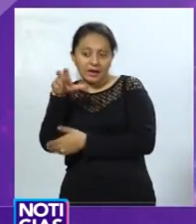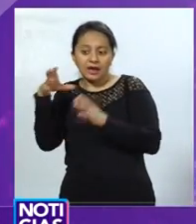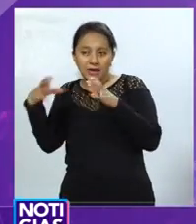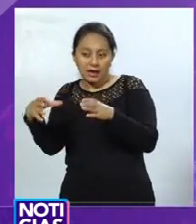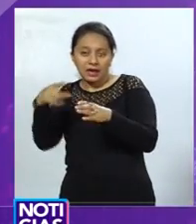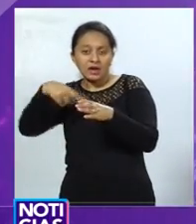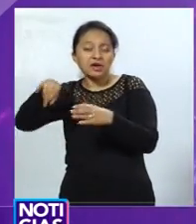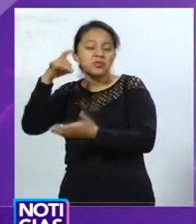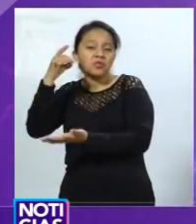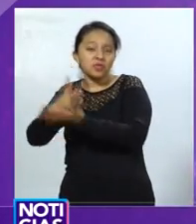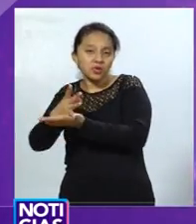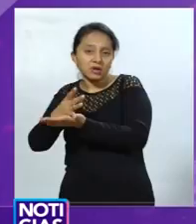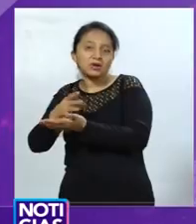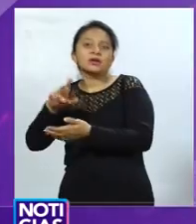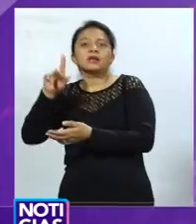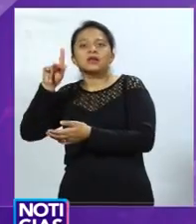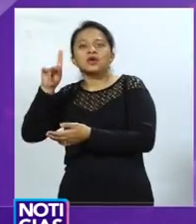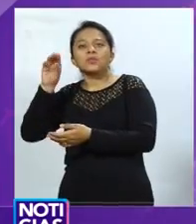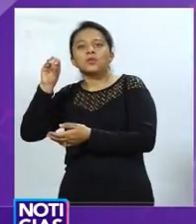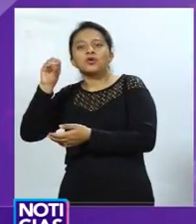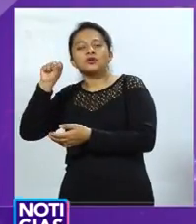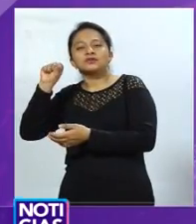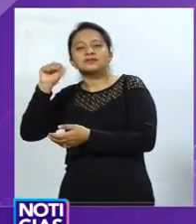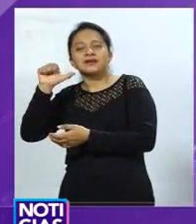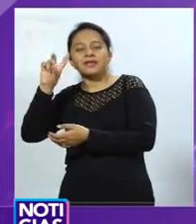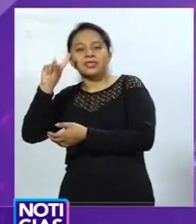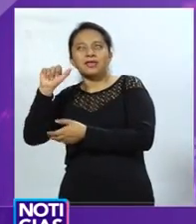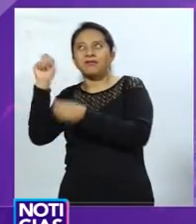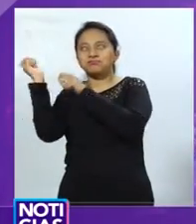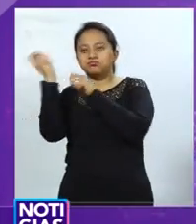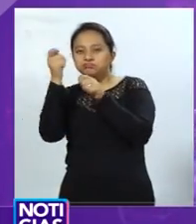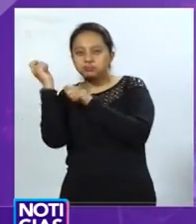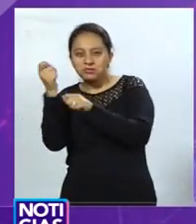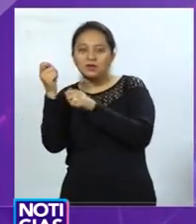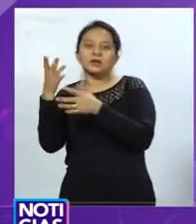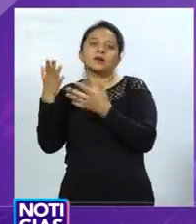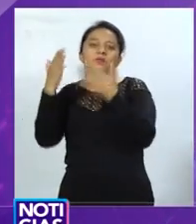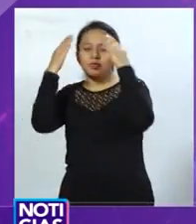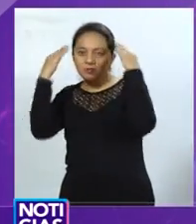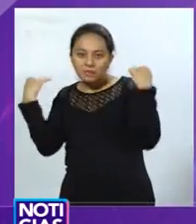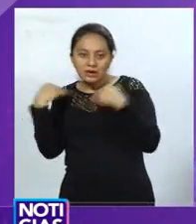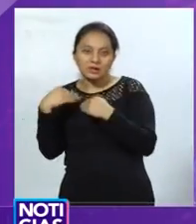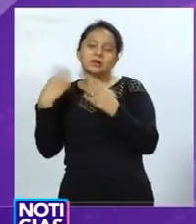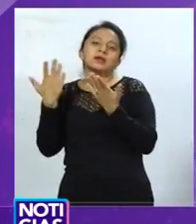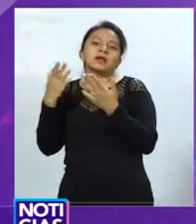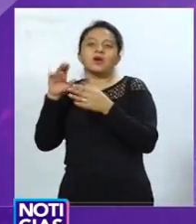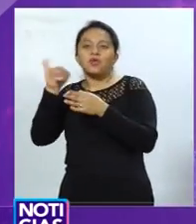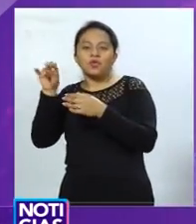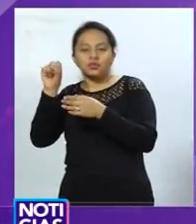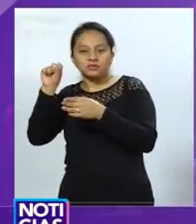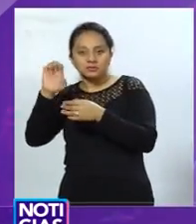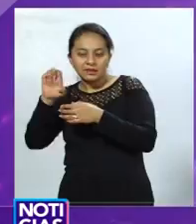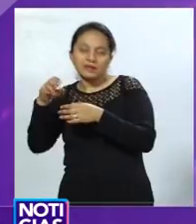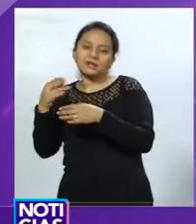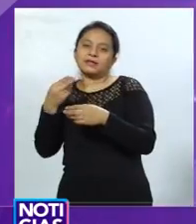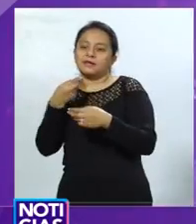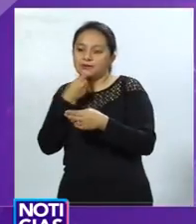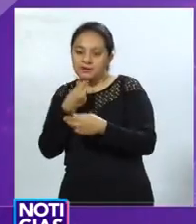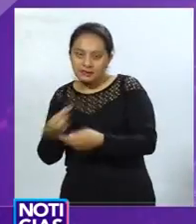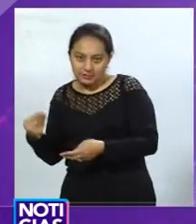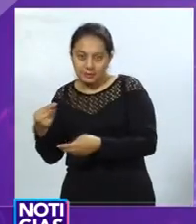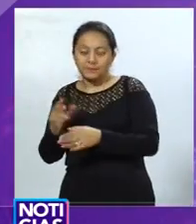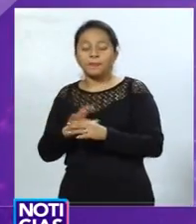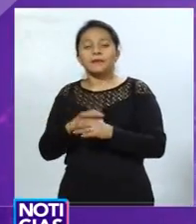así como los reyes magos de visita. Otro pasaje innovador es de Jesús, cuando era joven, quien trabajaba con su padre en la